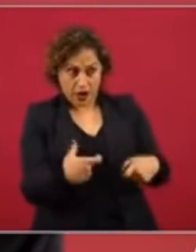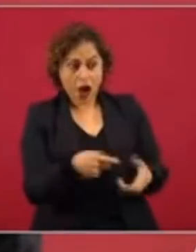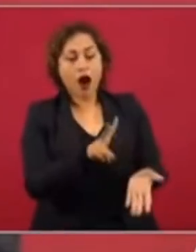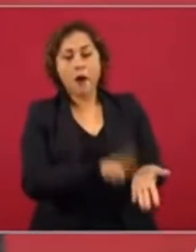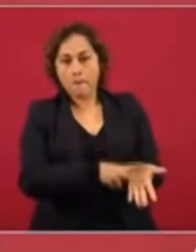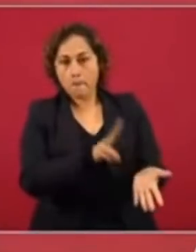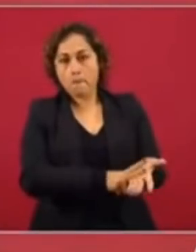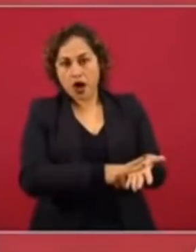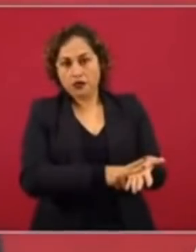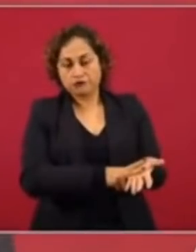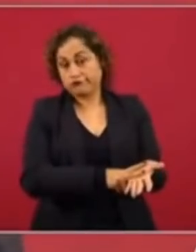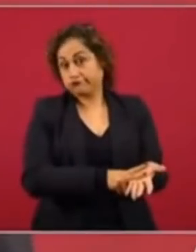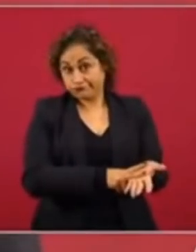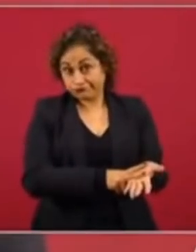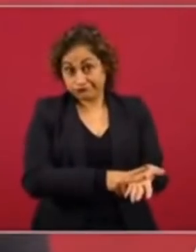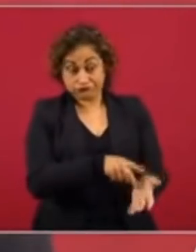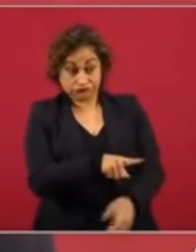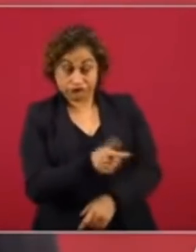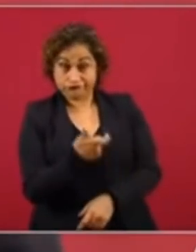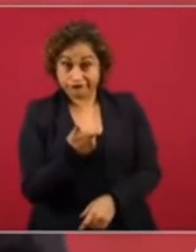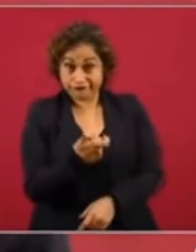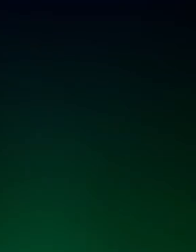caballero don dinero.